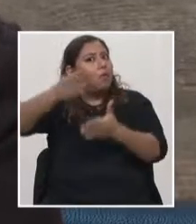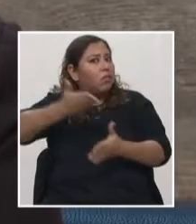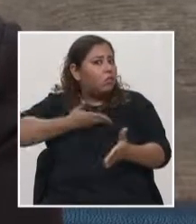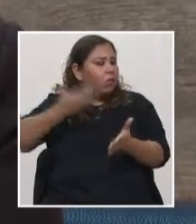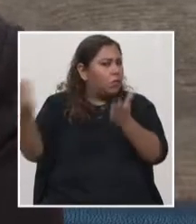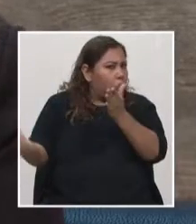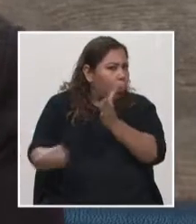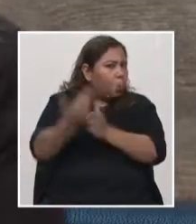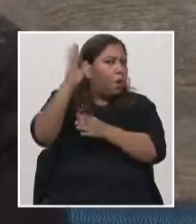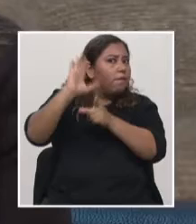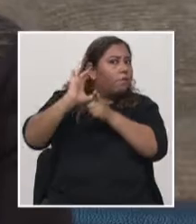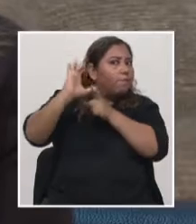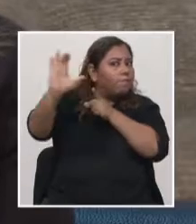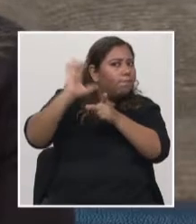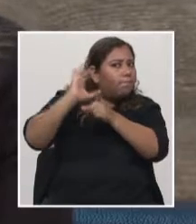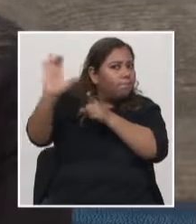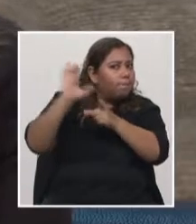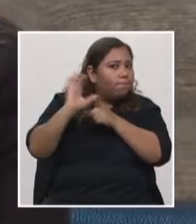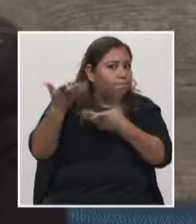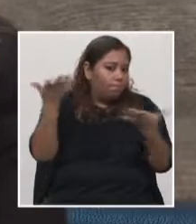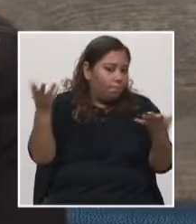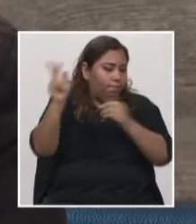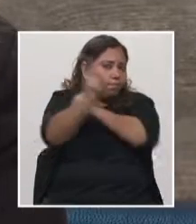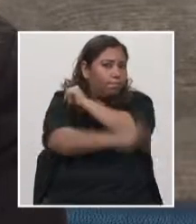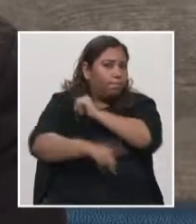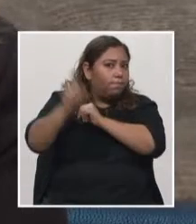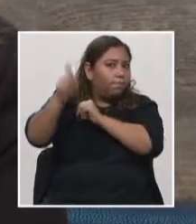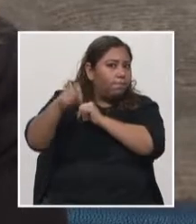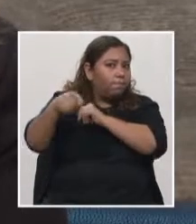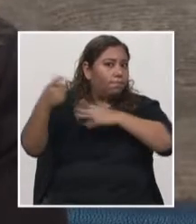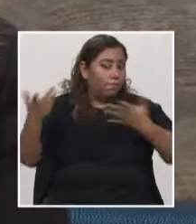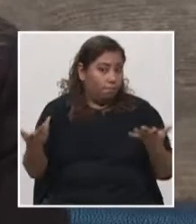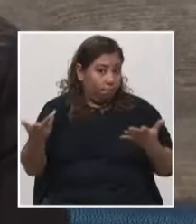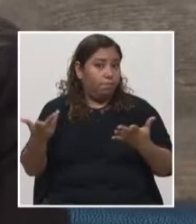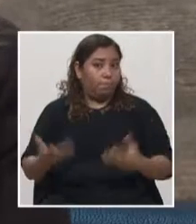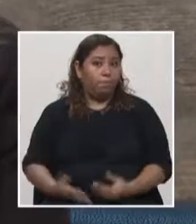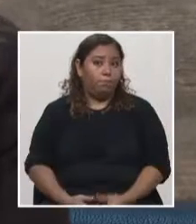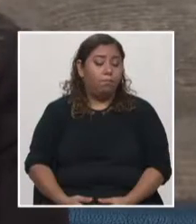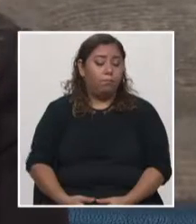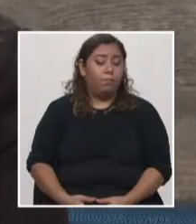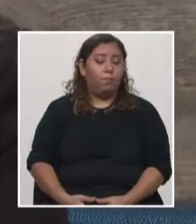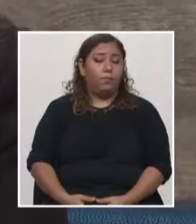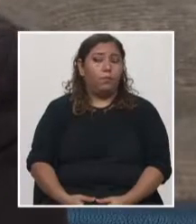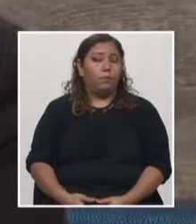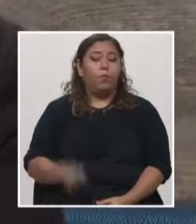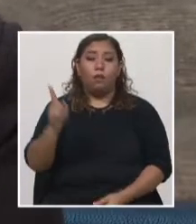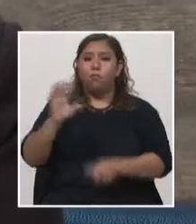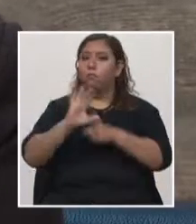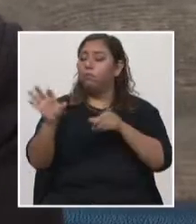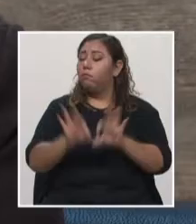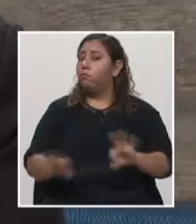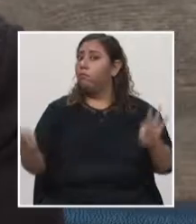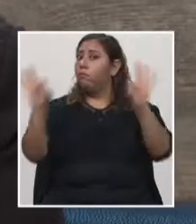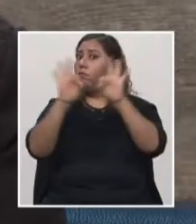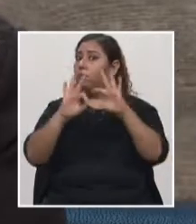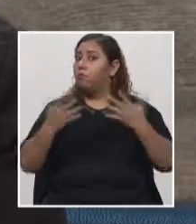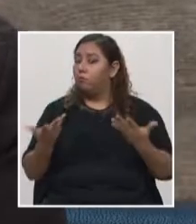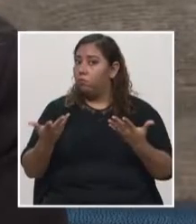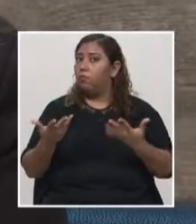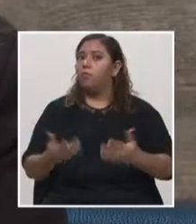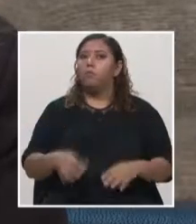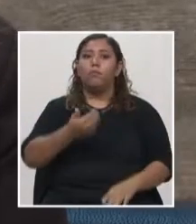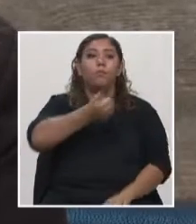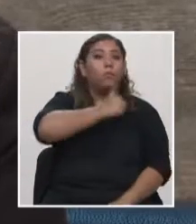tiene la necesidad dentro del país, conocer lo que es la geología, porque la geología también tiene lo que es agua,